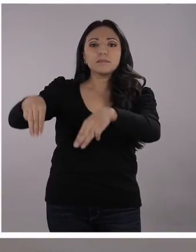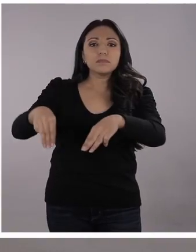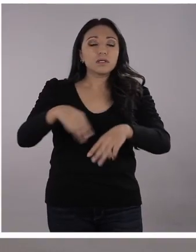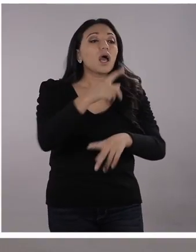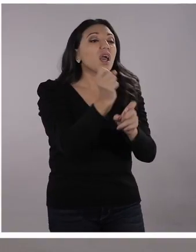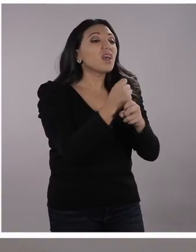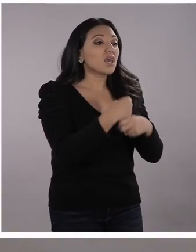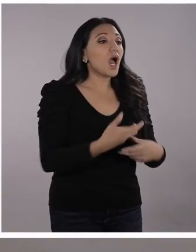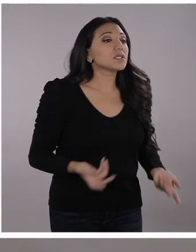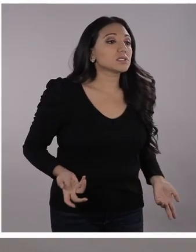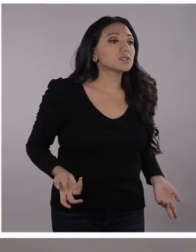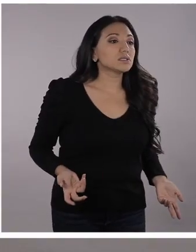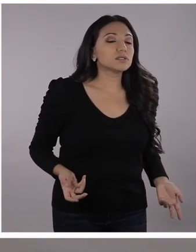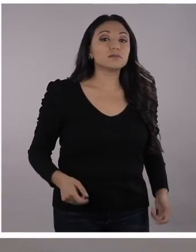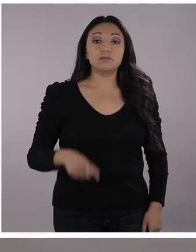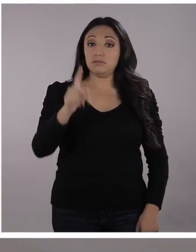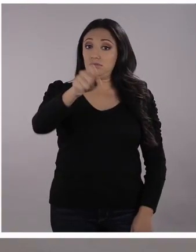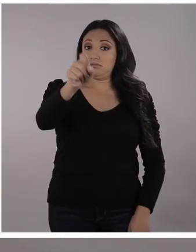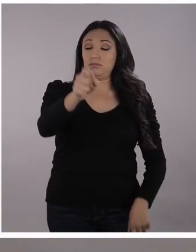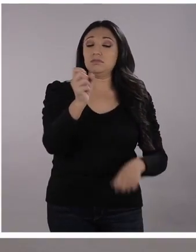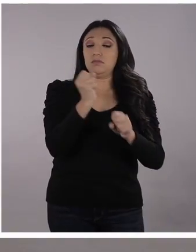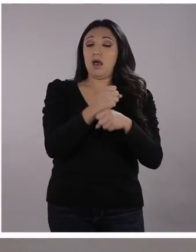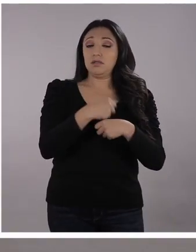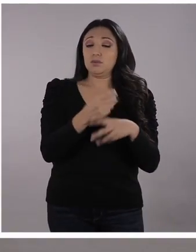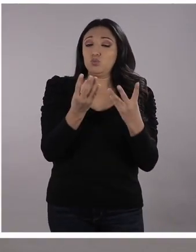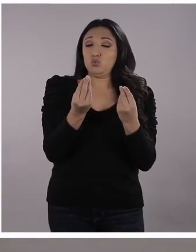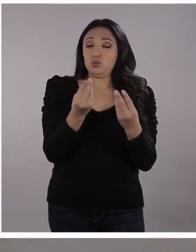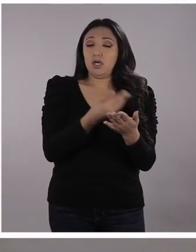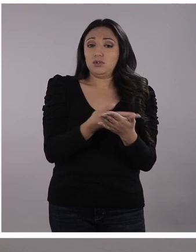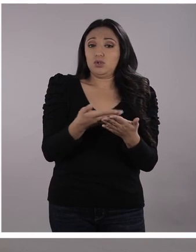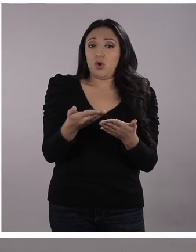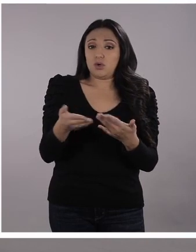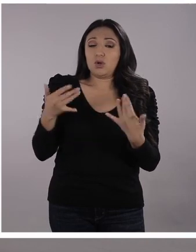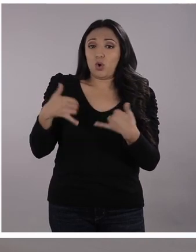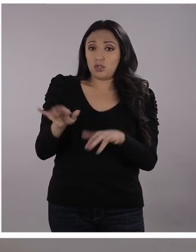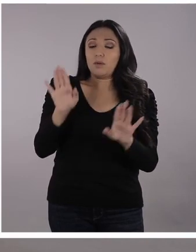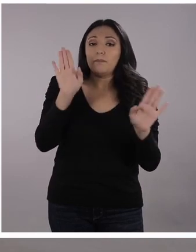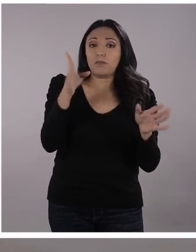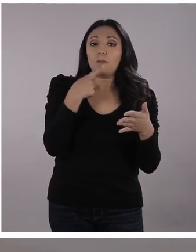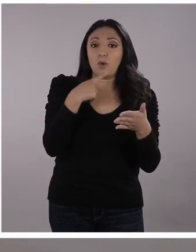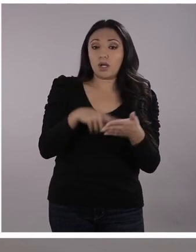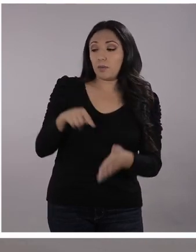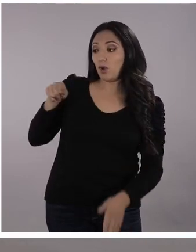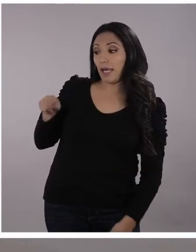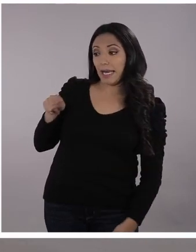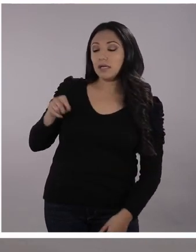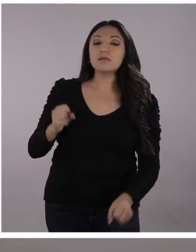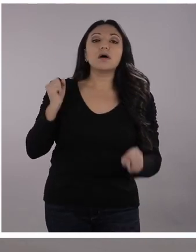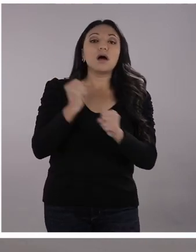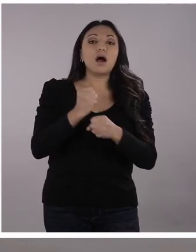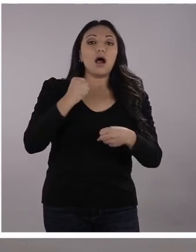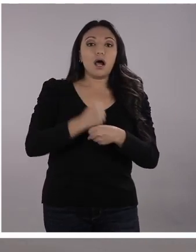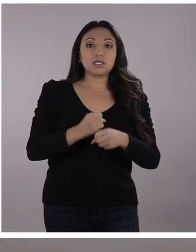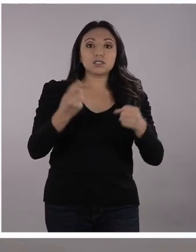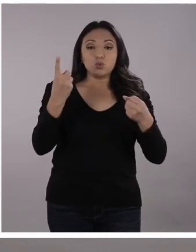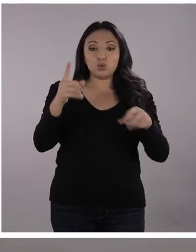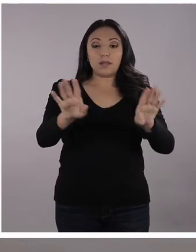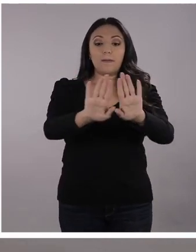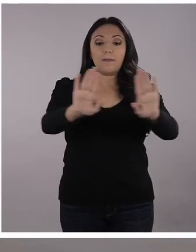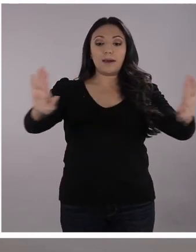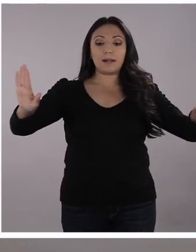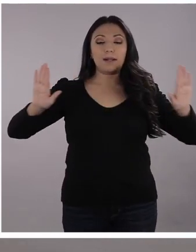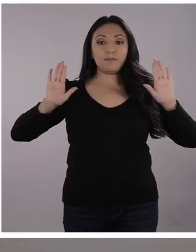algo en específico? hizo muchas acciones, Santi, sigue haciéndolas. Por ejemplo, mira, construyó una barrera